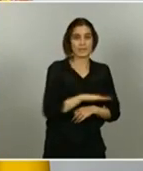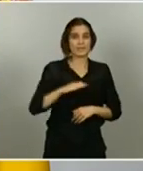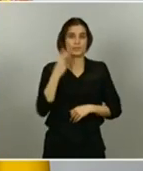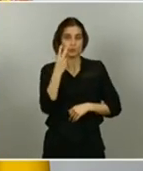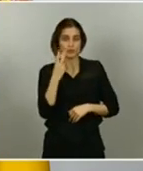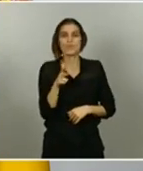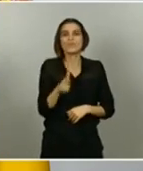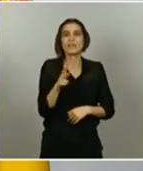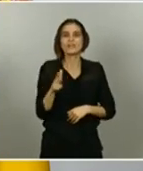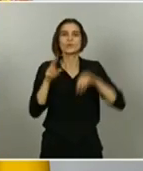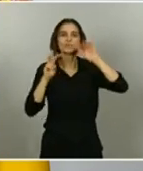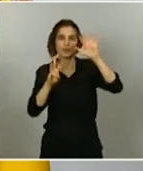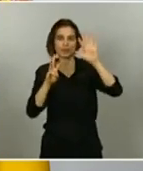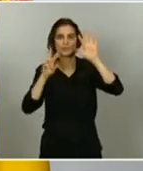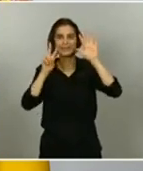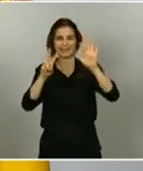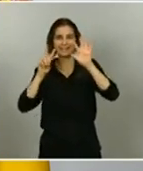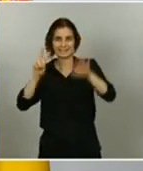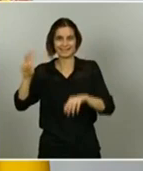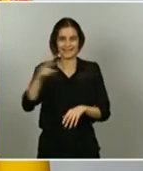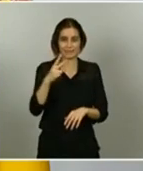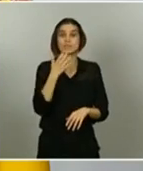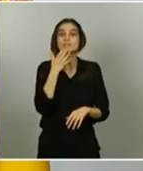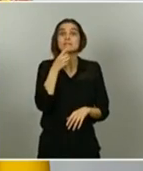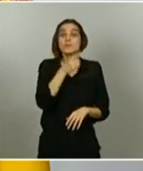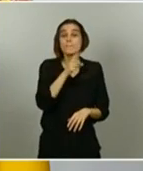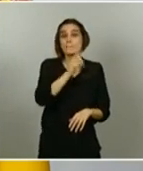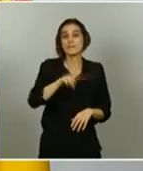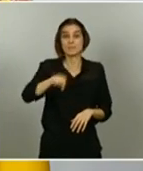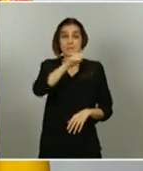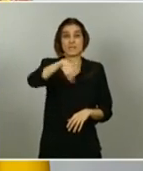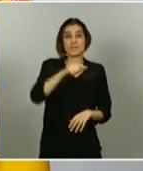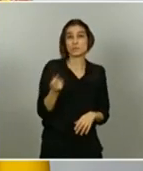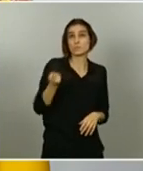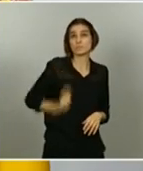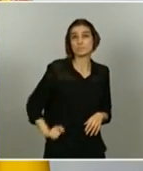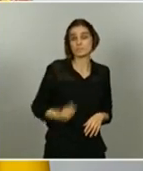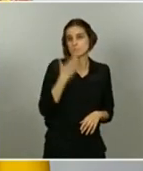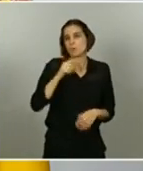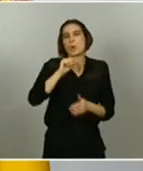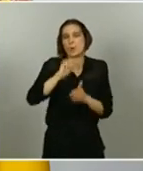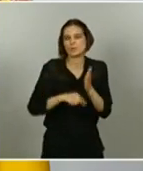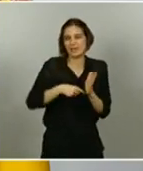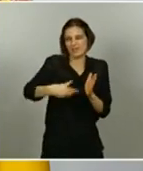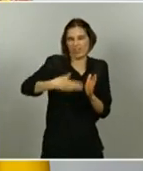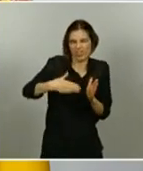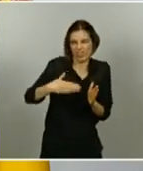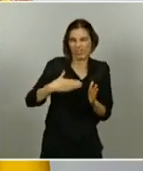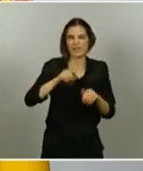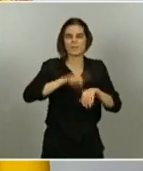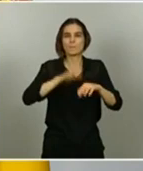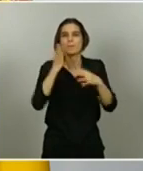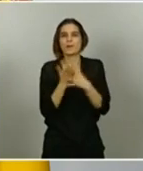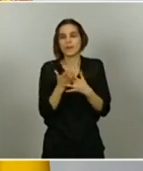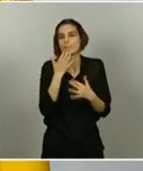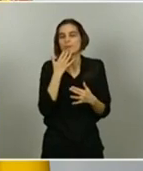euros. Si sus ingresos mensuales son, digamos, con un contrato precario a tiempo parcial, 300 euros,